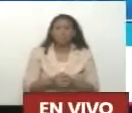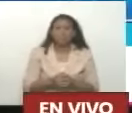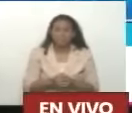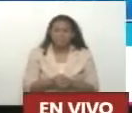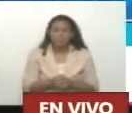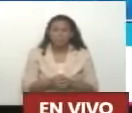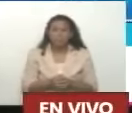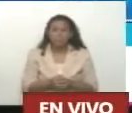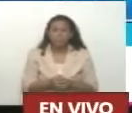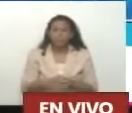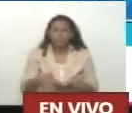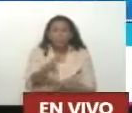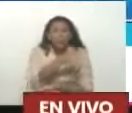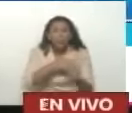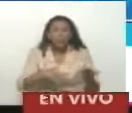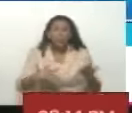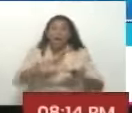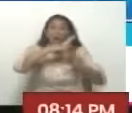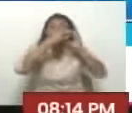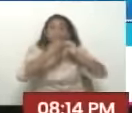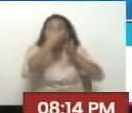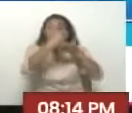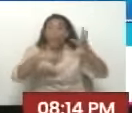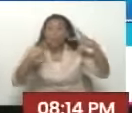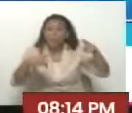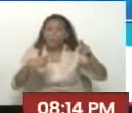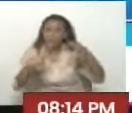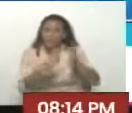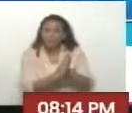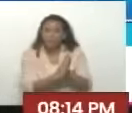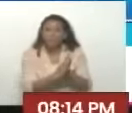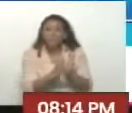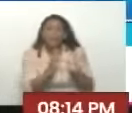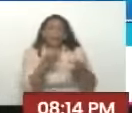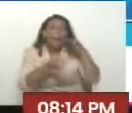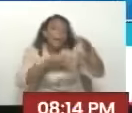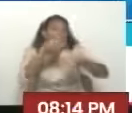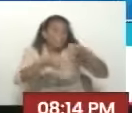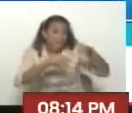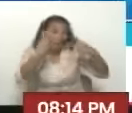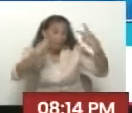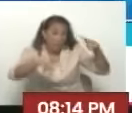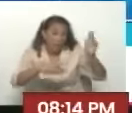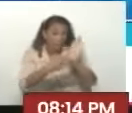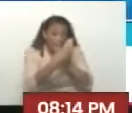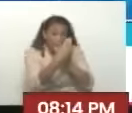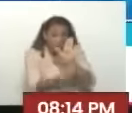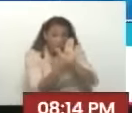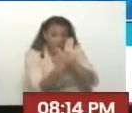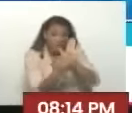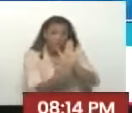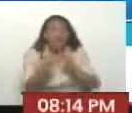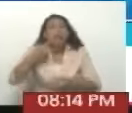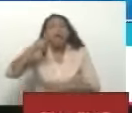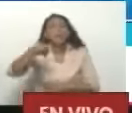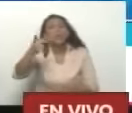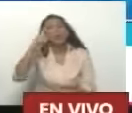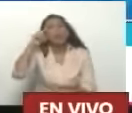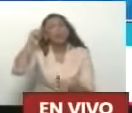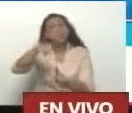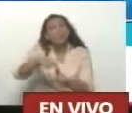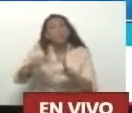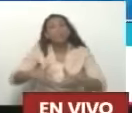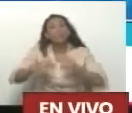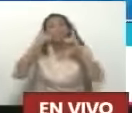Yo no voy a sacar Ninguna conclusión Más adelante dice A la política Corresponde La